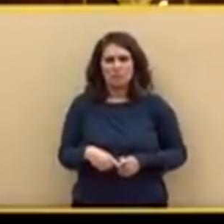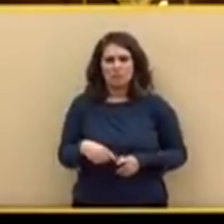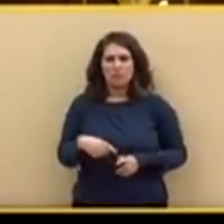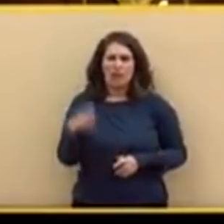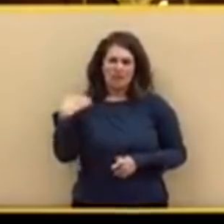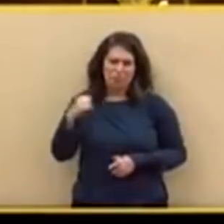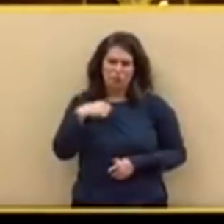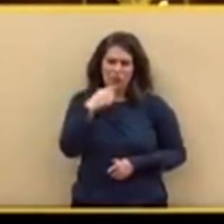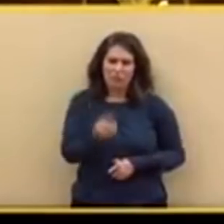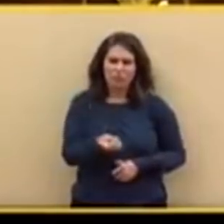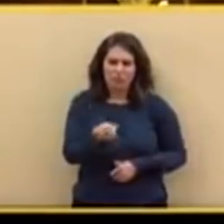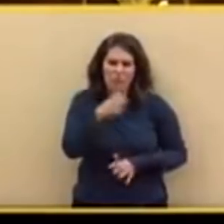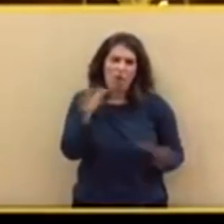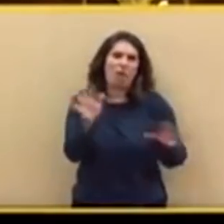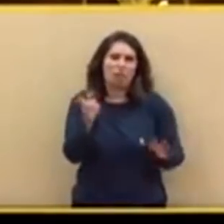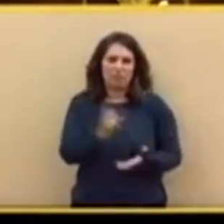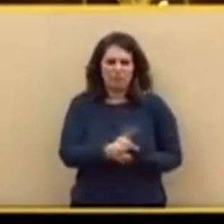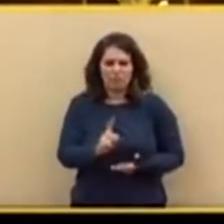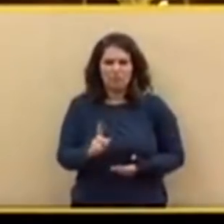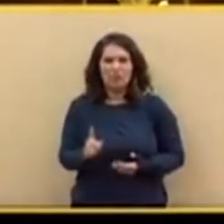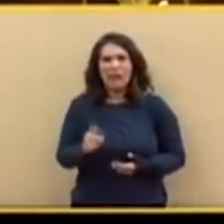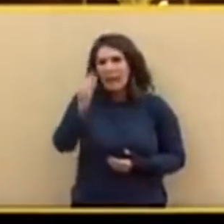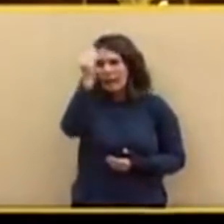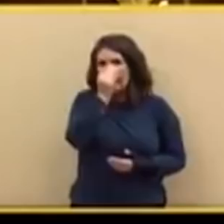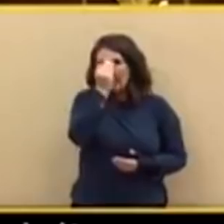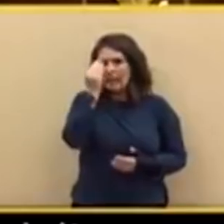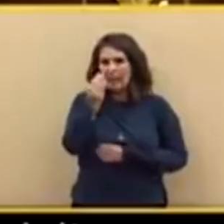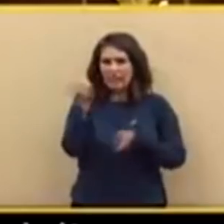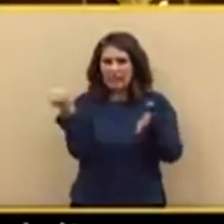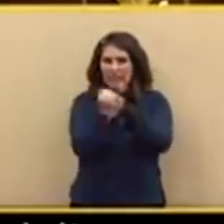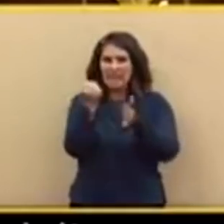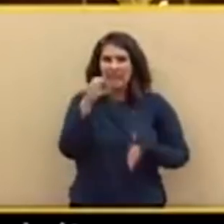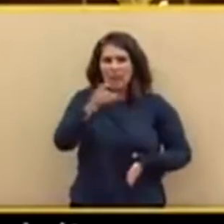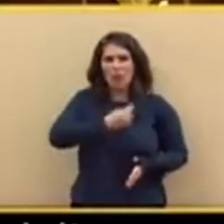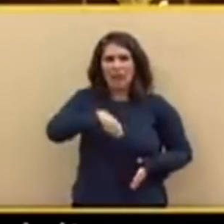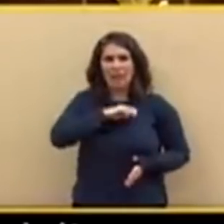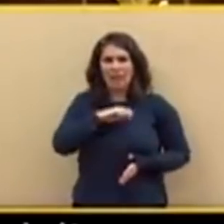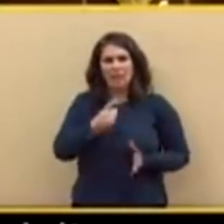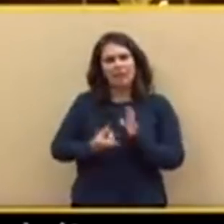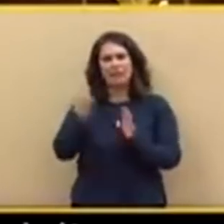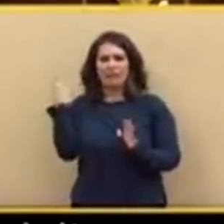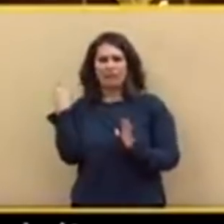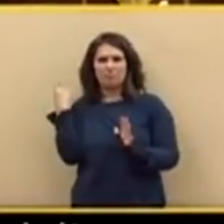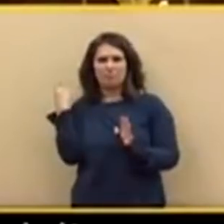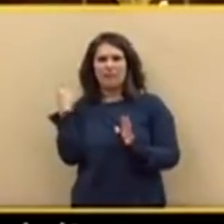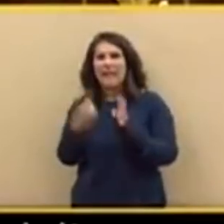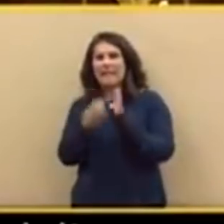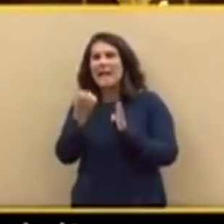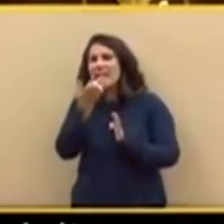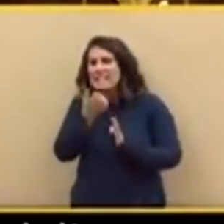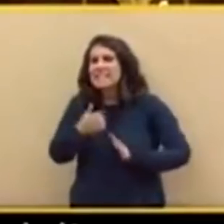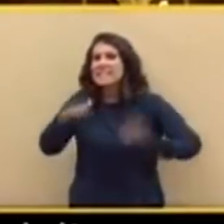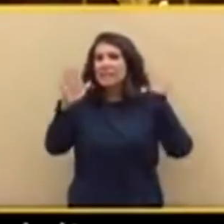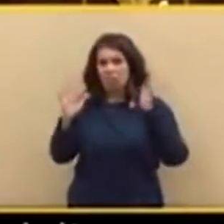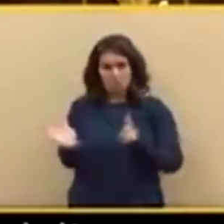hay que retirar la nacionalidad a aquellos que la hayan obtenido y que utilicen ese privilegio para